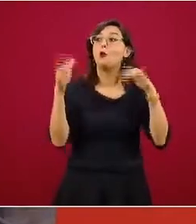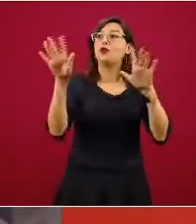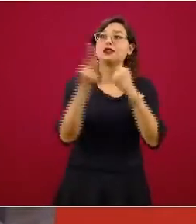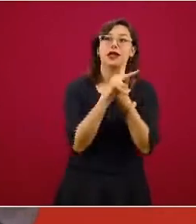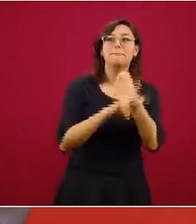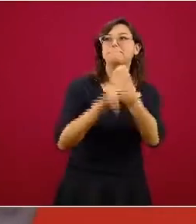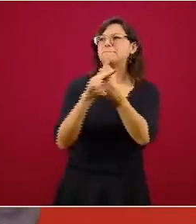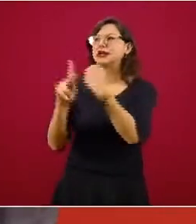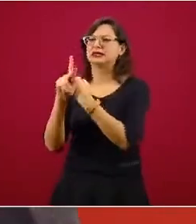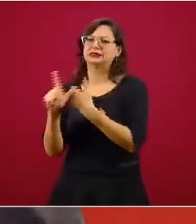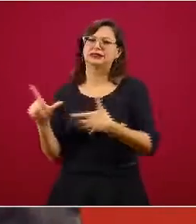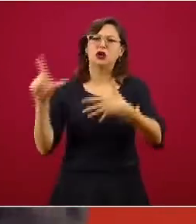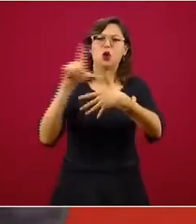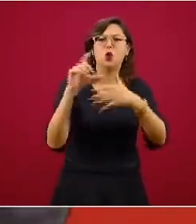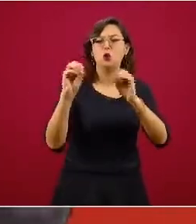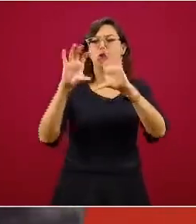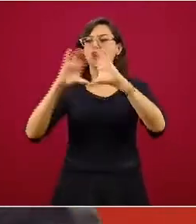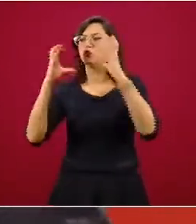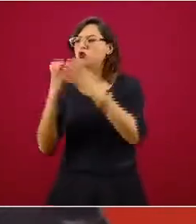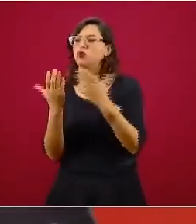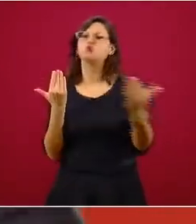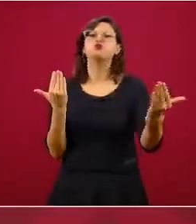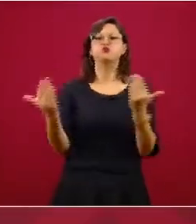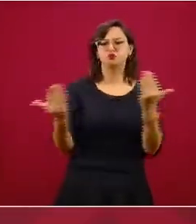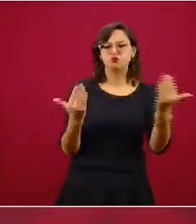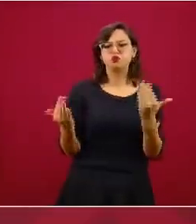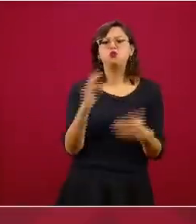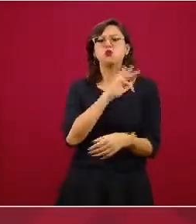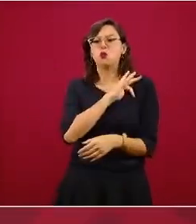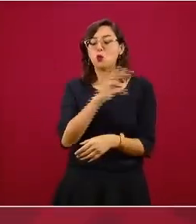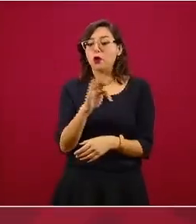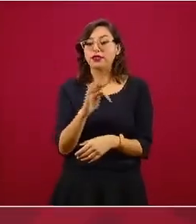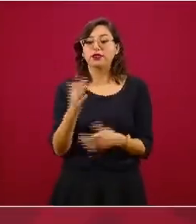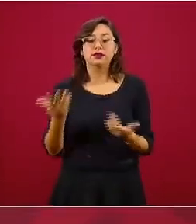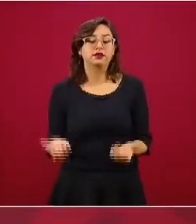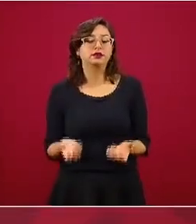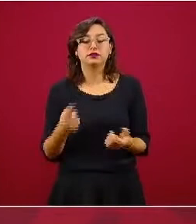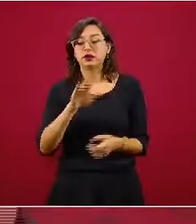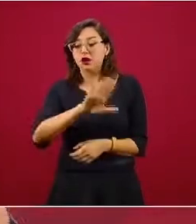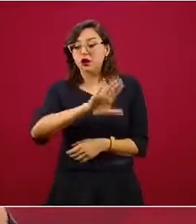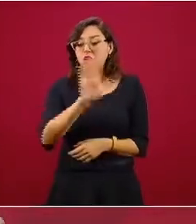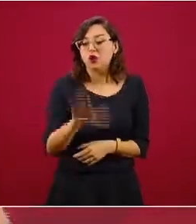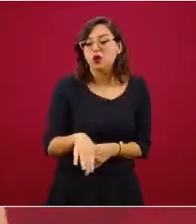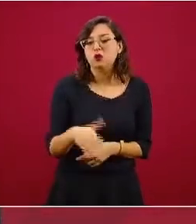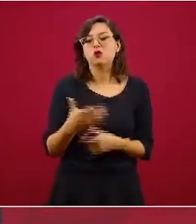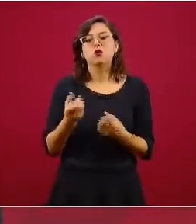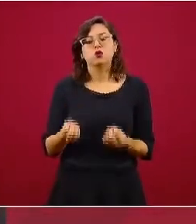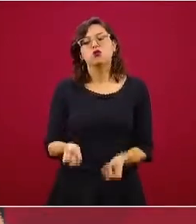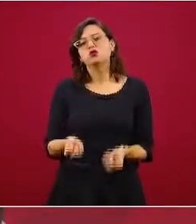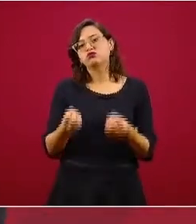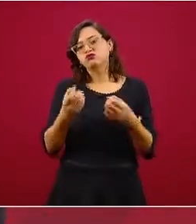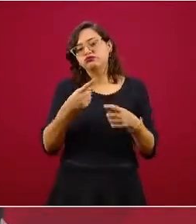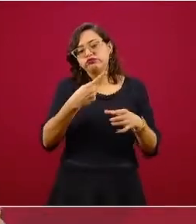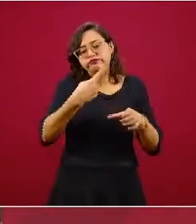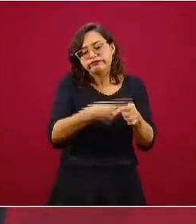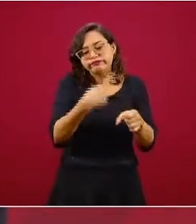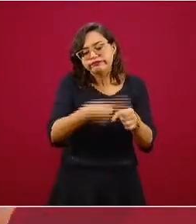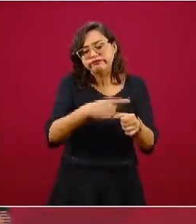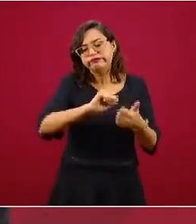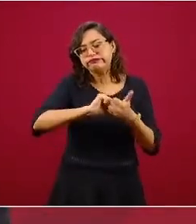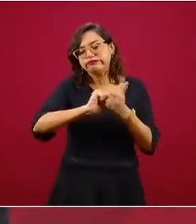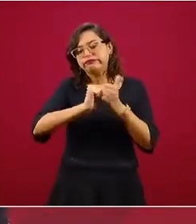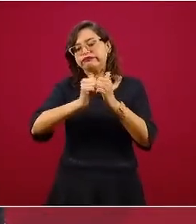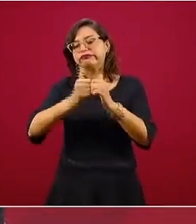mayor letalidad que este otro. El significado de la letalidad es la consecuencia o la intensidad de la